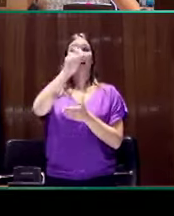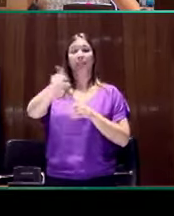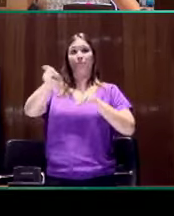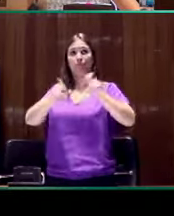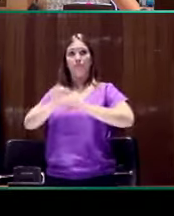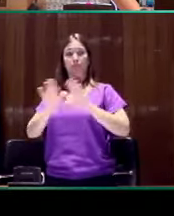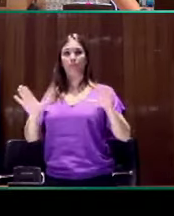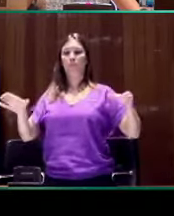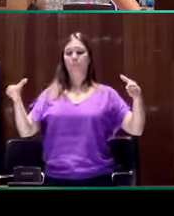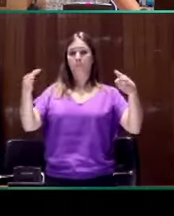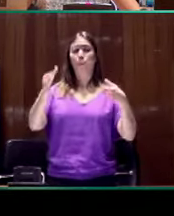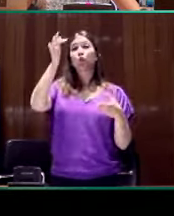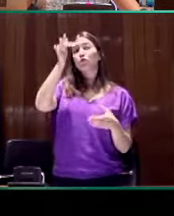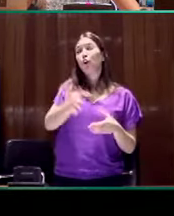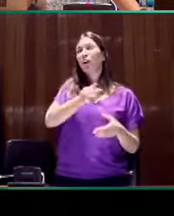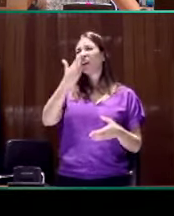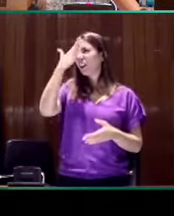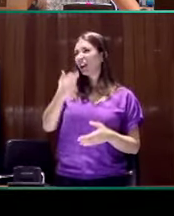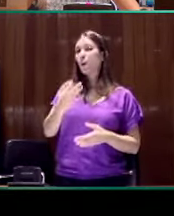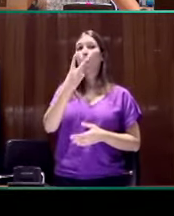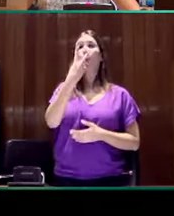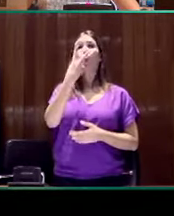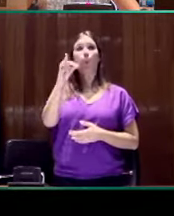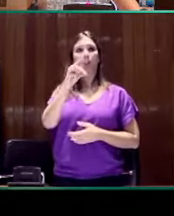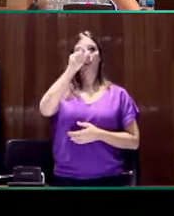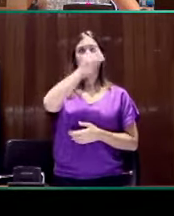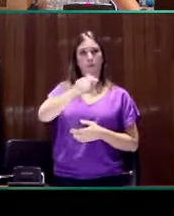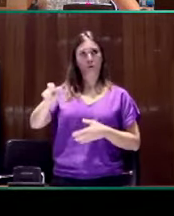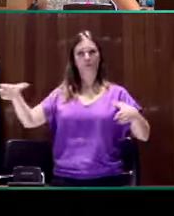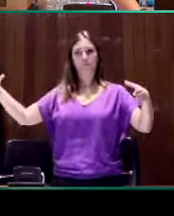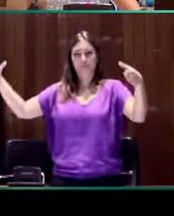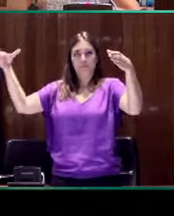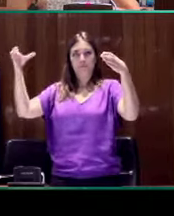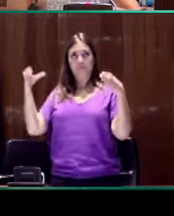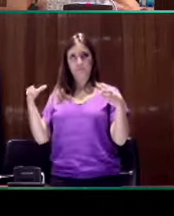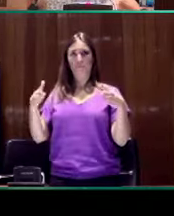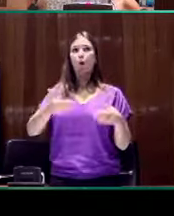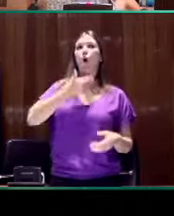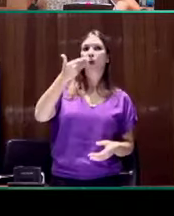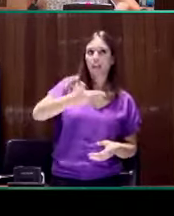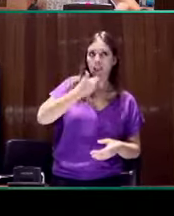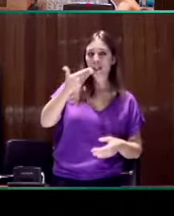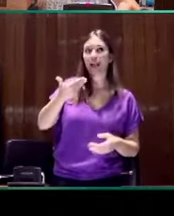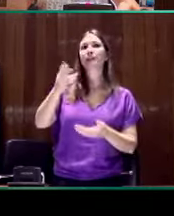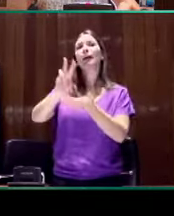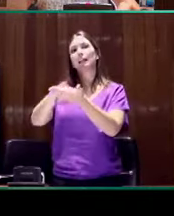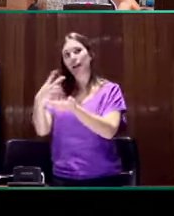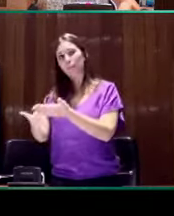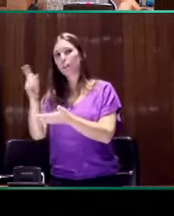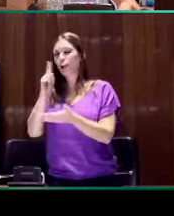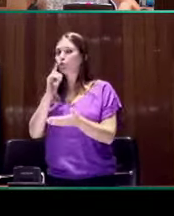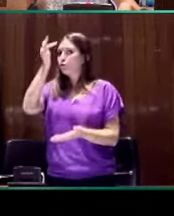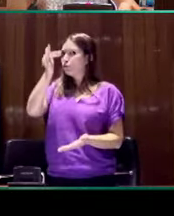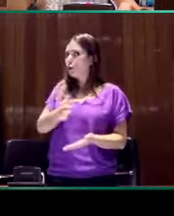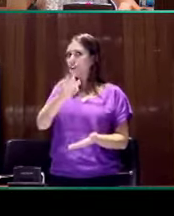compuesta con un total, creo que fueron de 20 sujetos, entre oyentes, intérpretes y